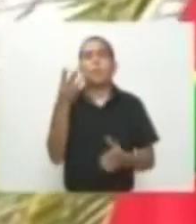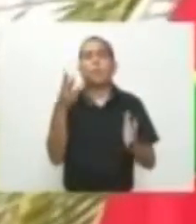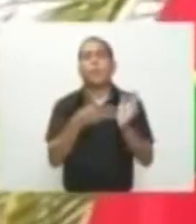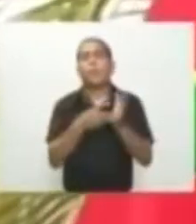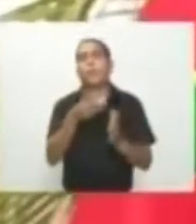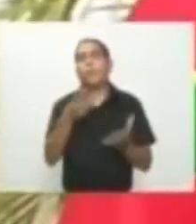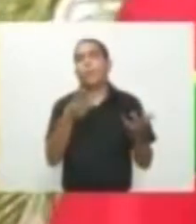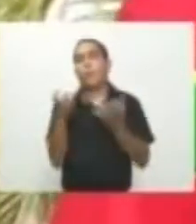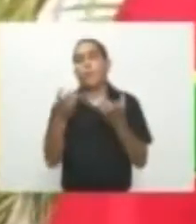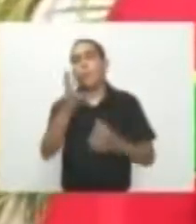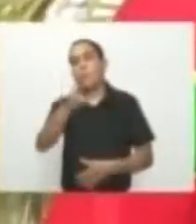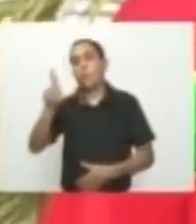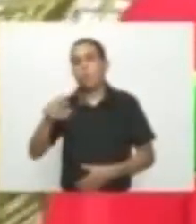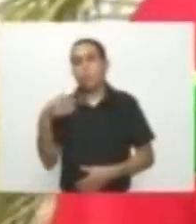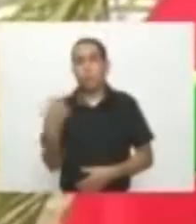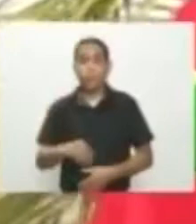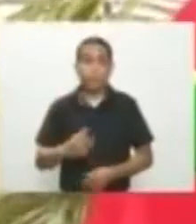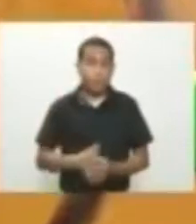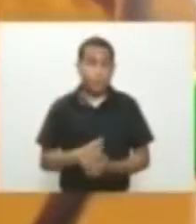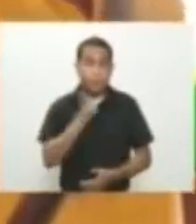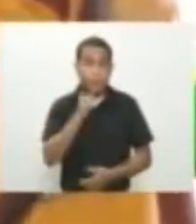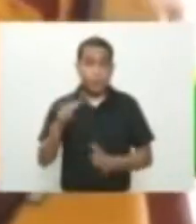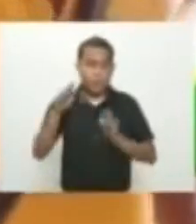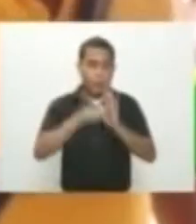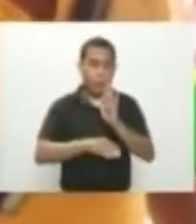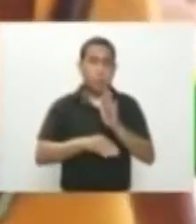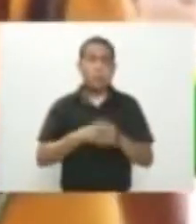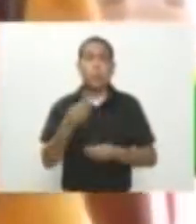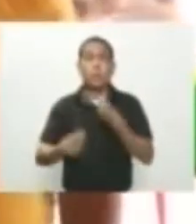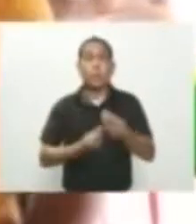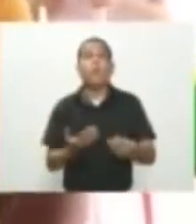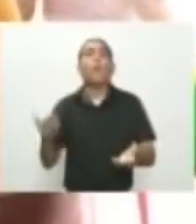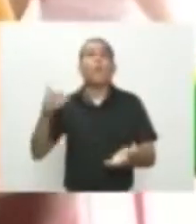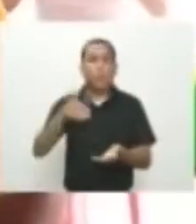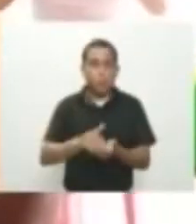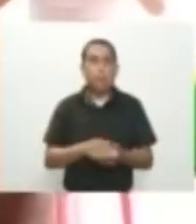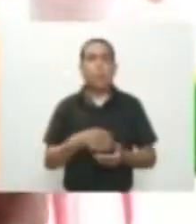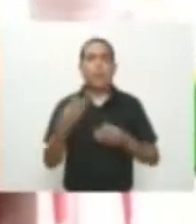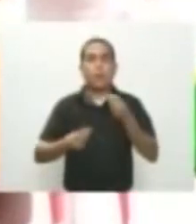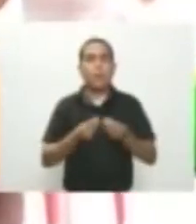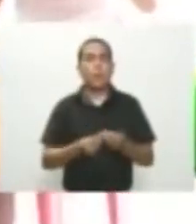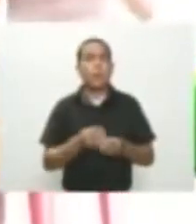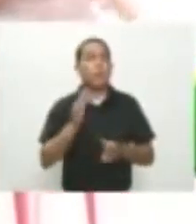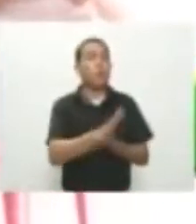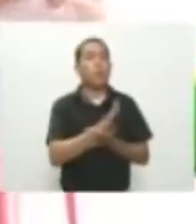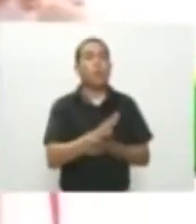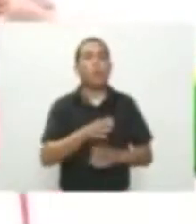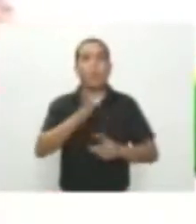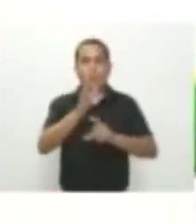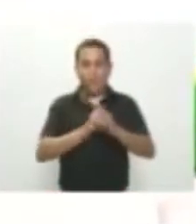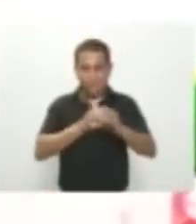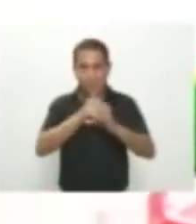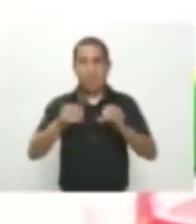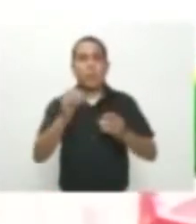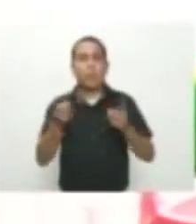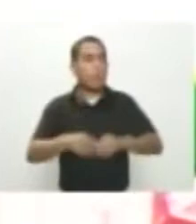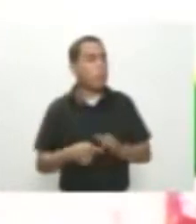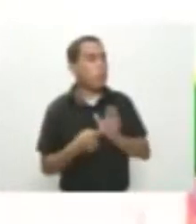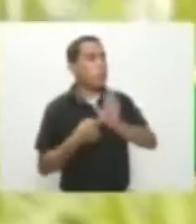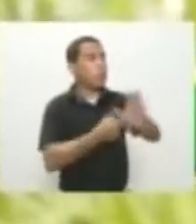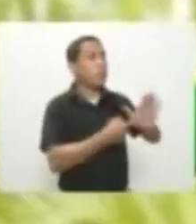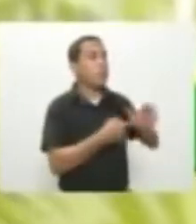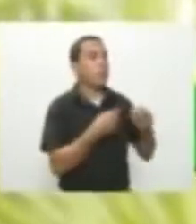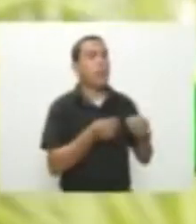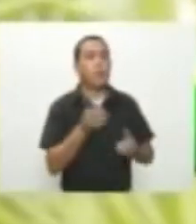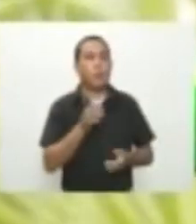para el burgomaestre no terminaron ayer sino por lo contrario tendrá que prepararse para defenderse ante la Procuraduría General de la República pues